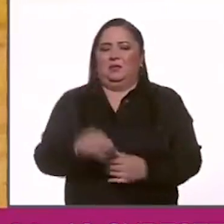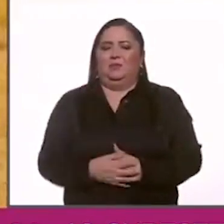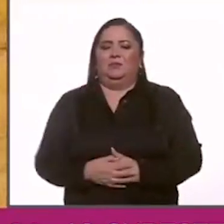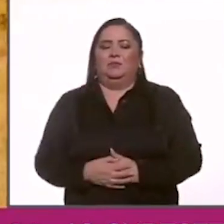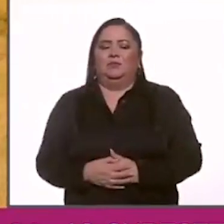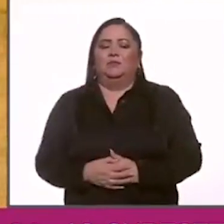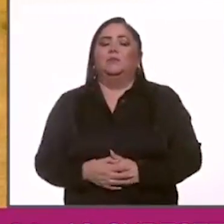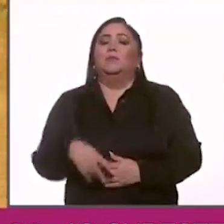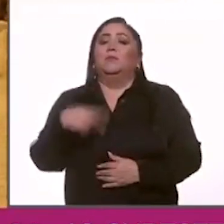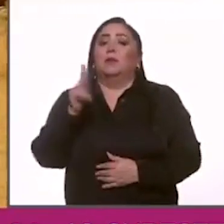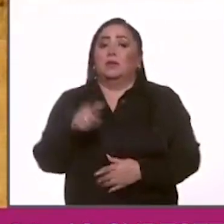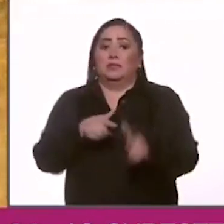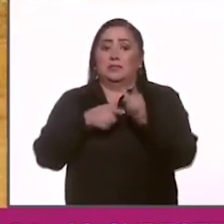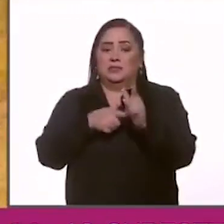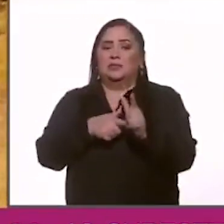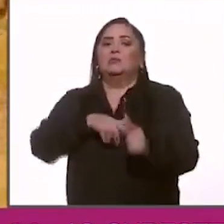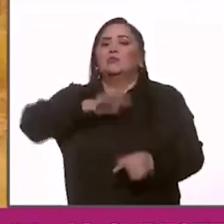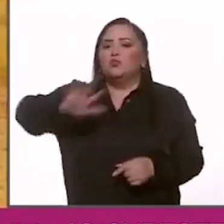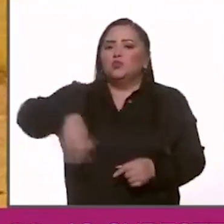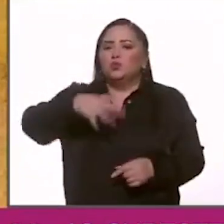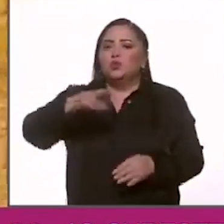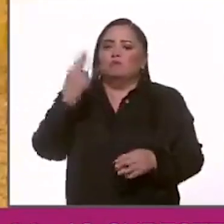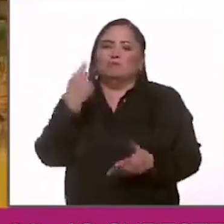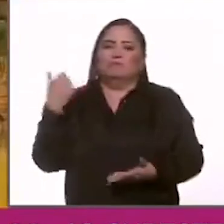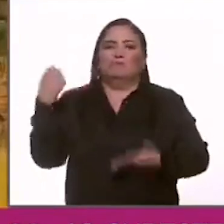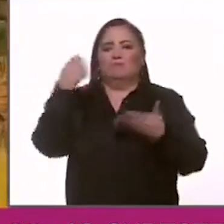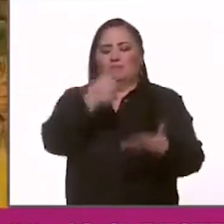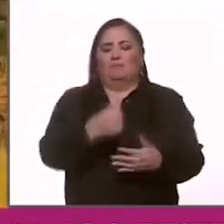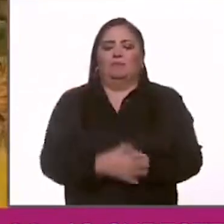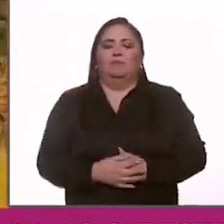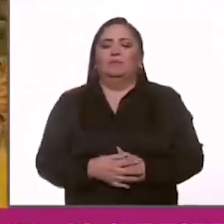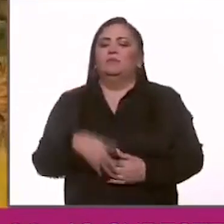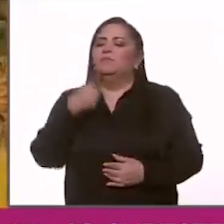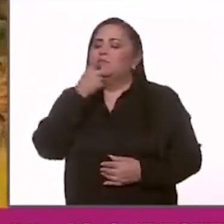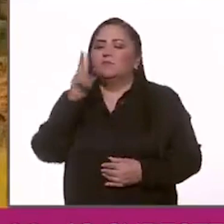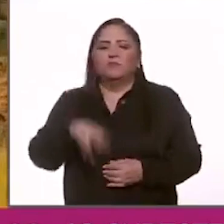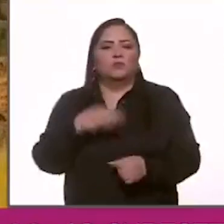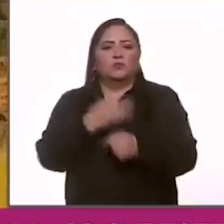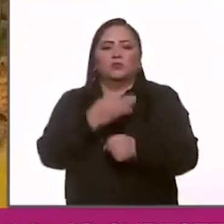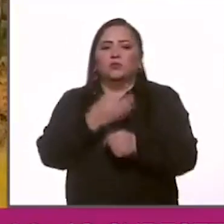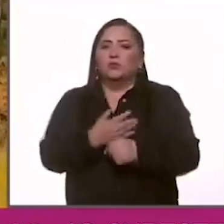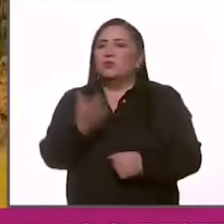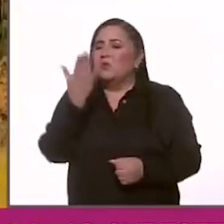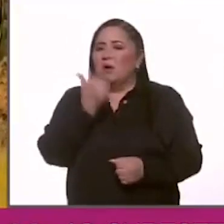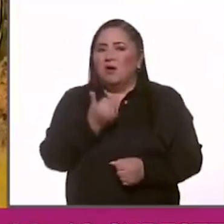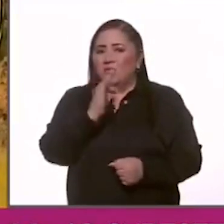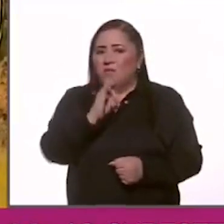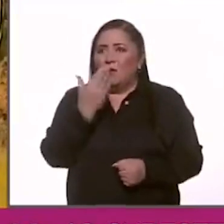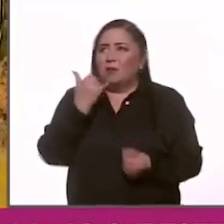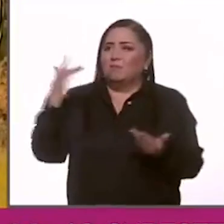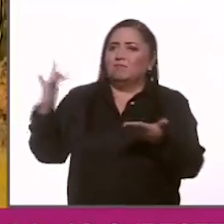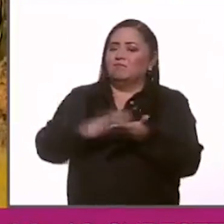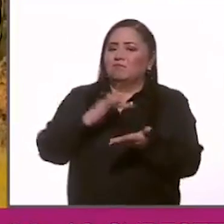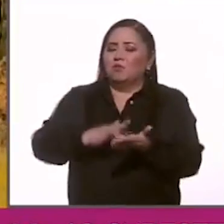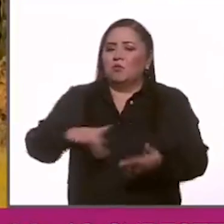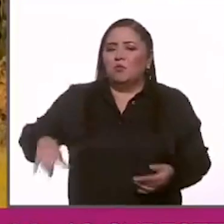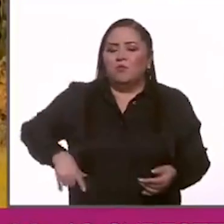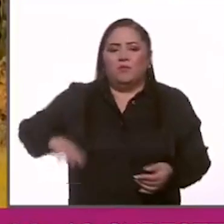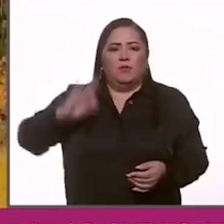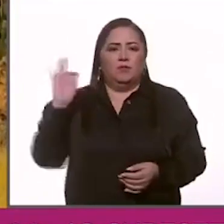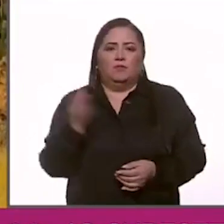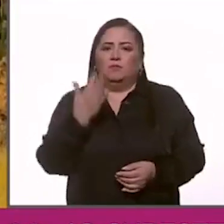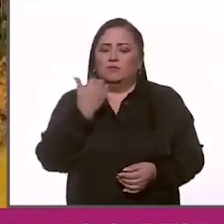Lo que sigue será buscar recursos. No hay hasta la fecha apoyos del gobierno federal,